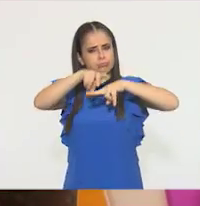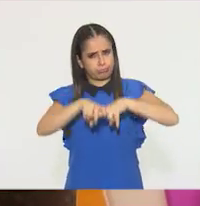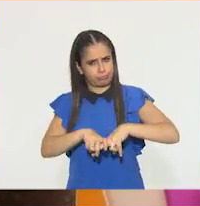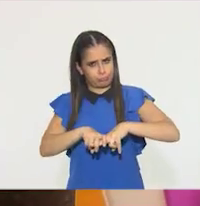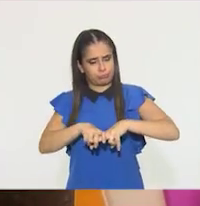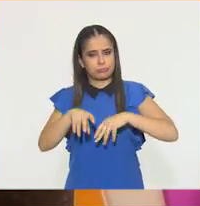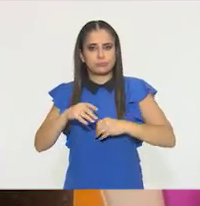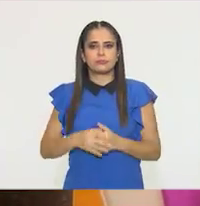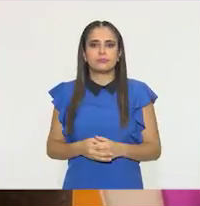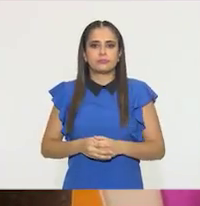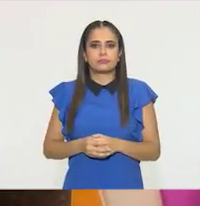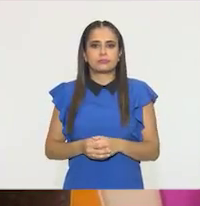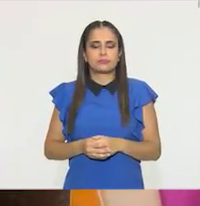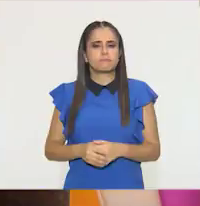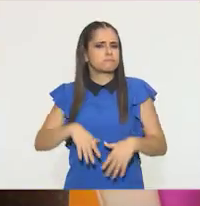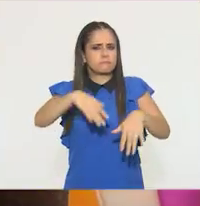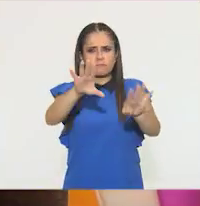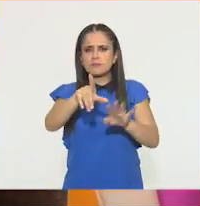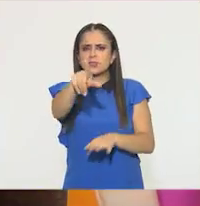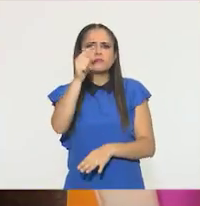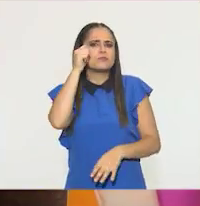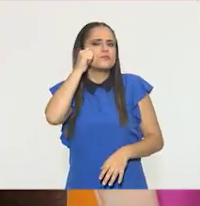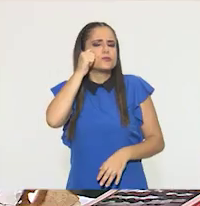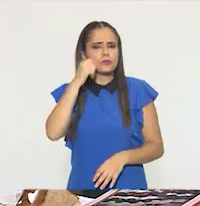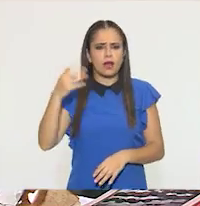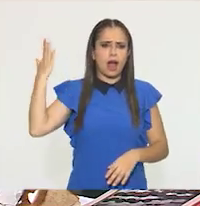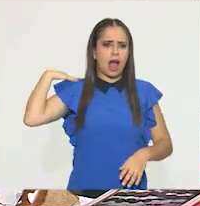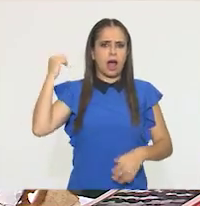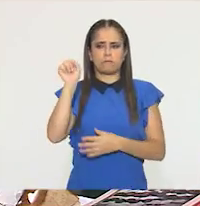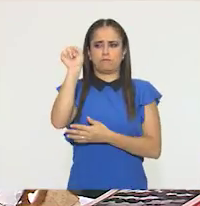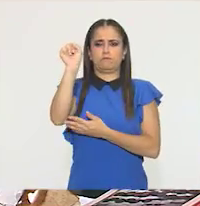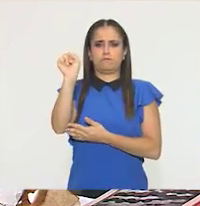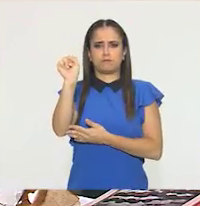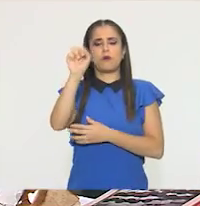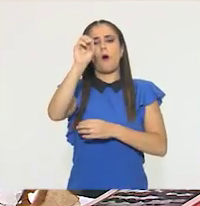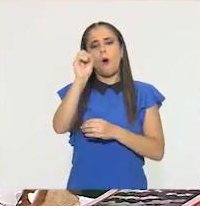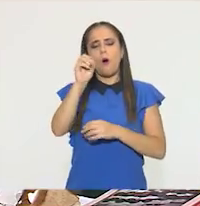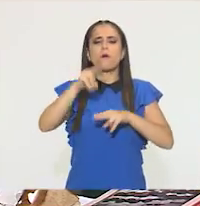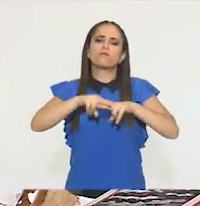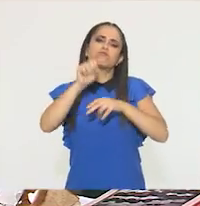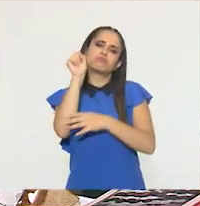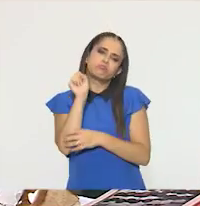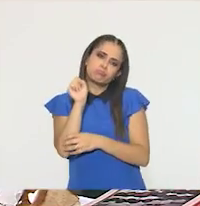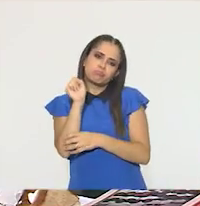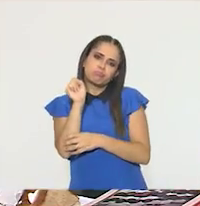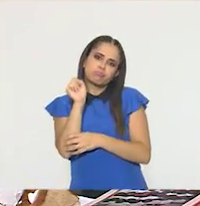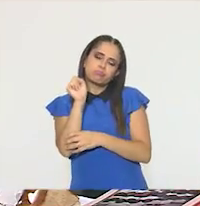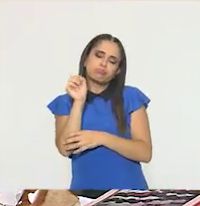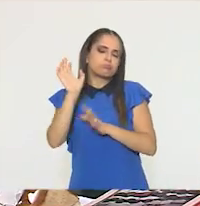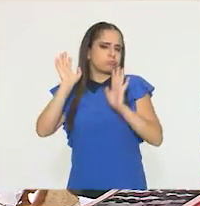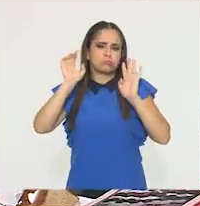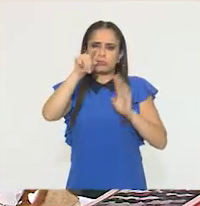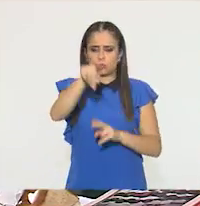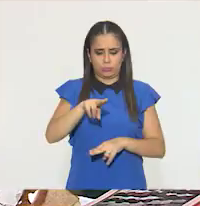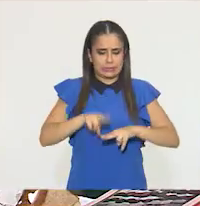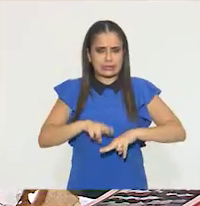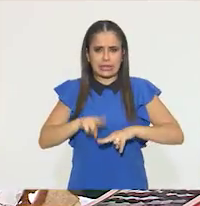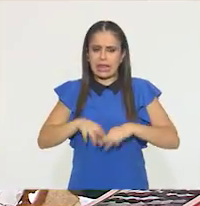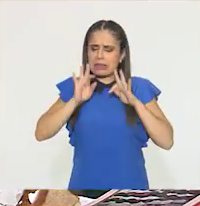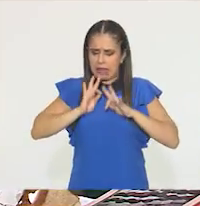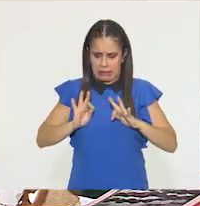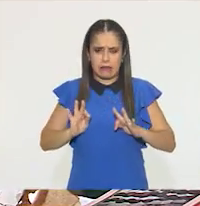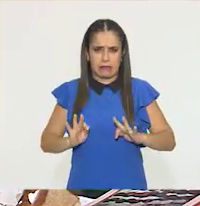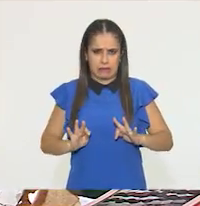Pueden ponerse como quieran, no importa si tienen la espalda recta, si están recargados. Busquen ponerse cómodos.